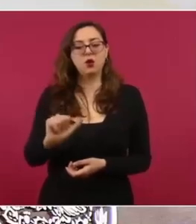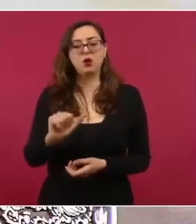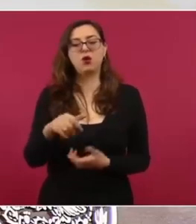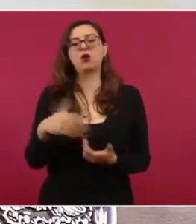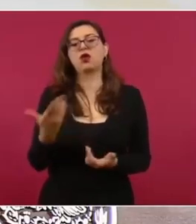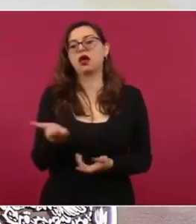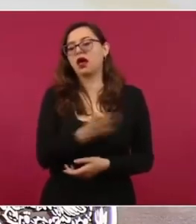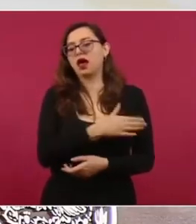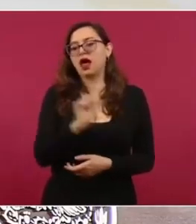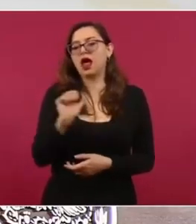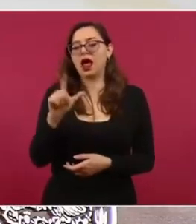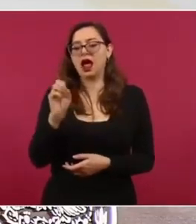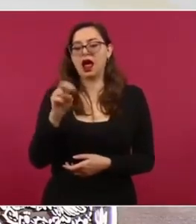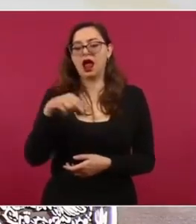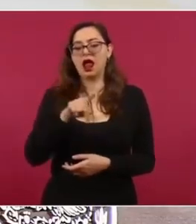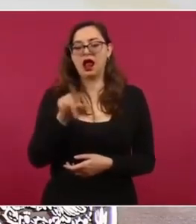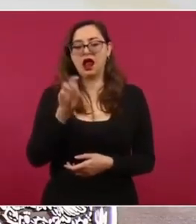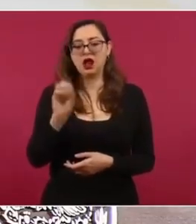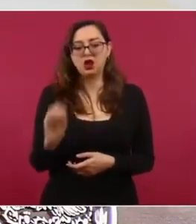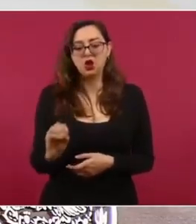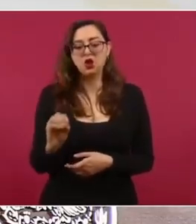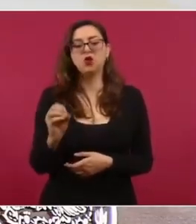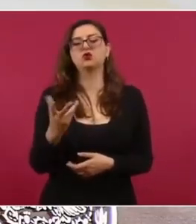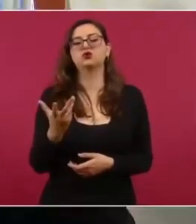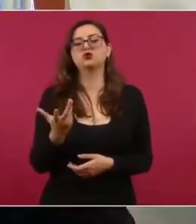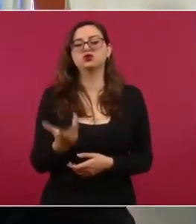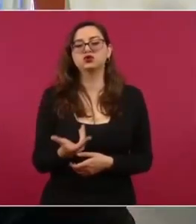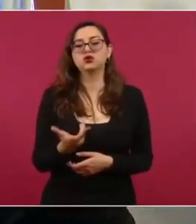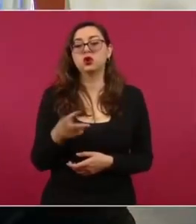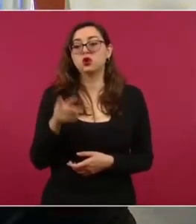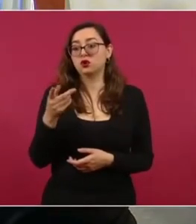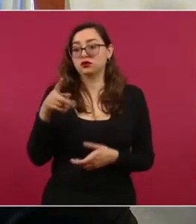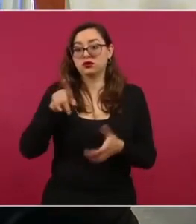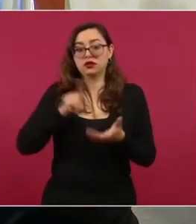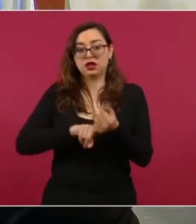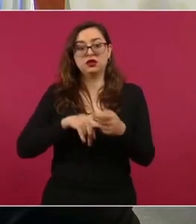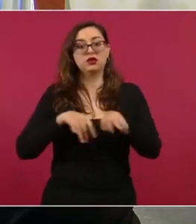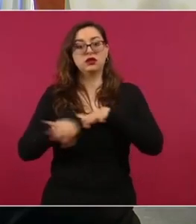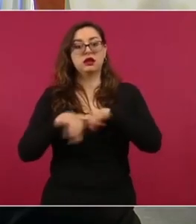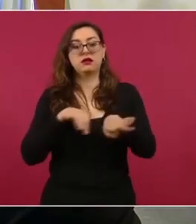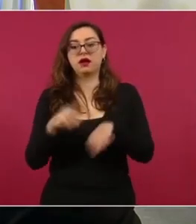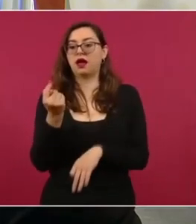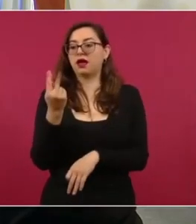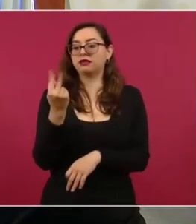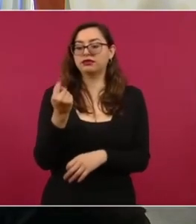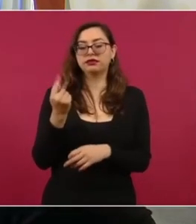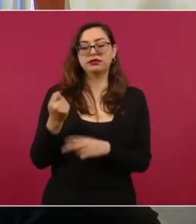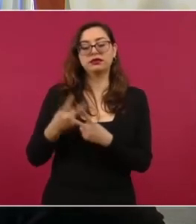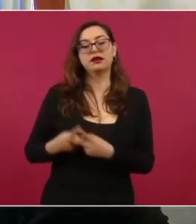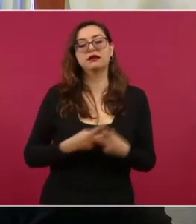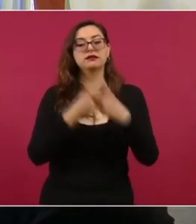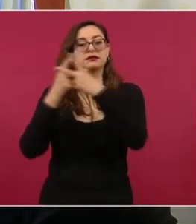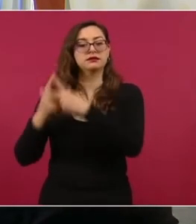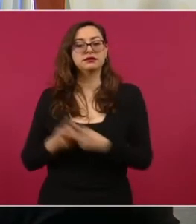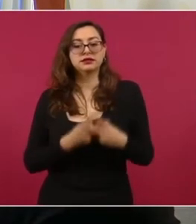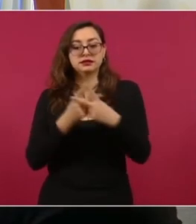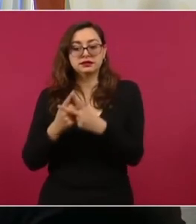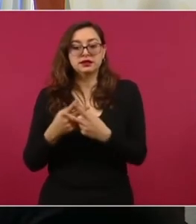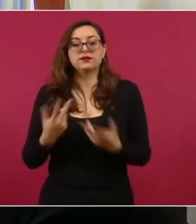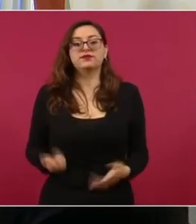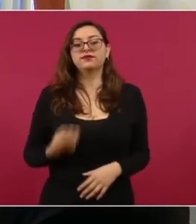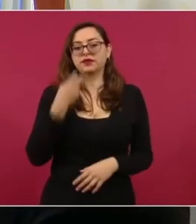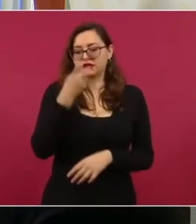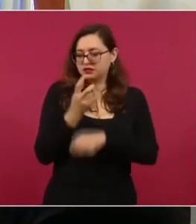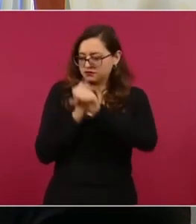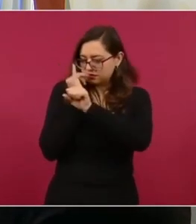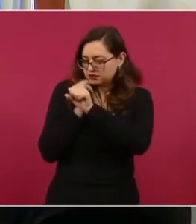Alonso Carvajal Villacienzo, que es comentarista de Televisa. Y bueno, este reportaje fue publicado por Mauricio